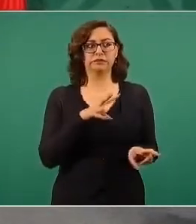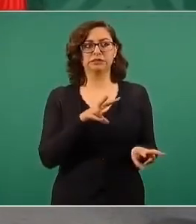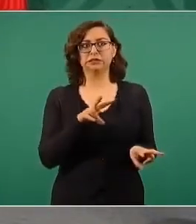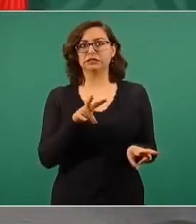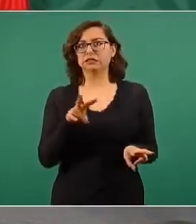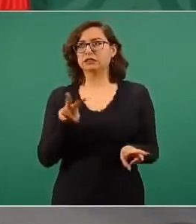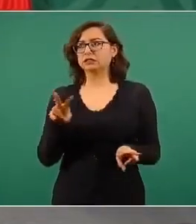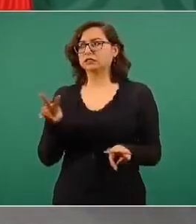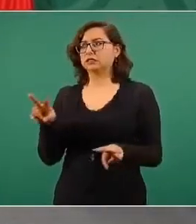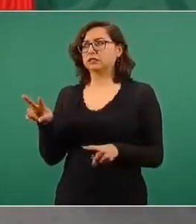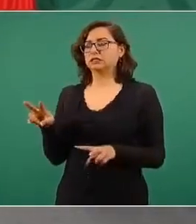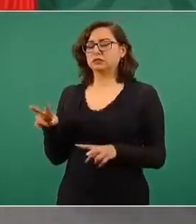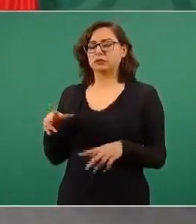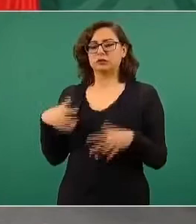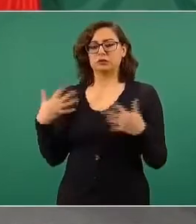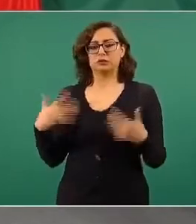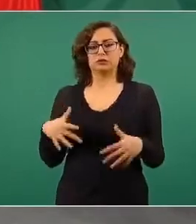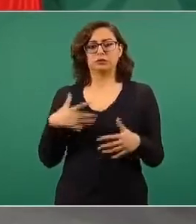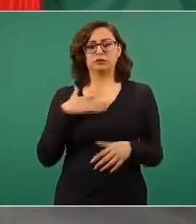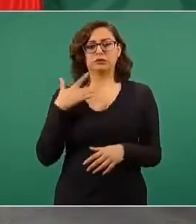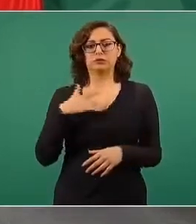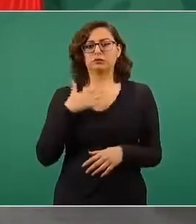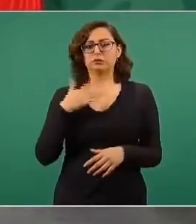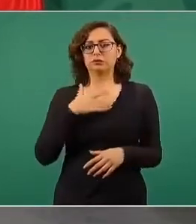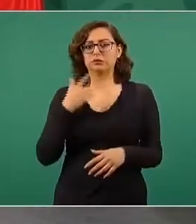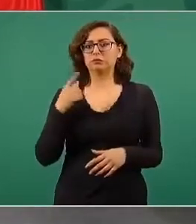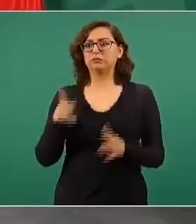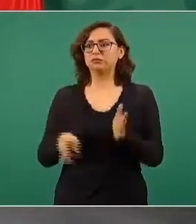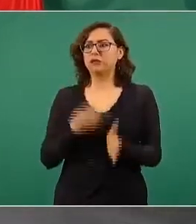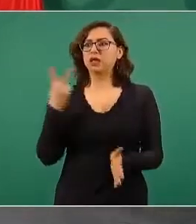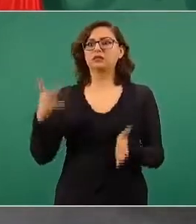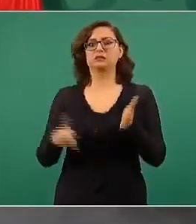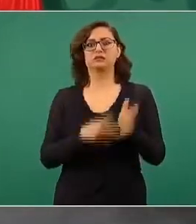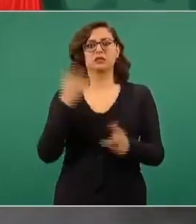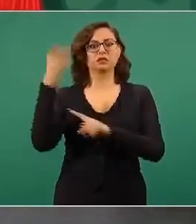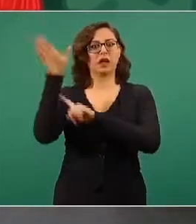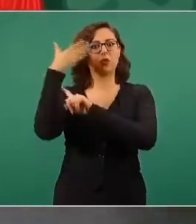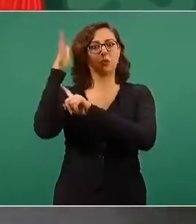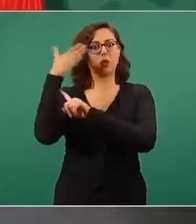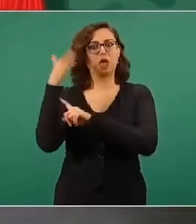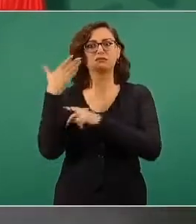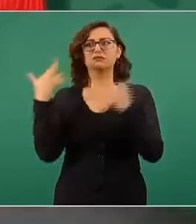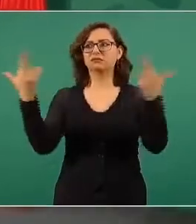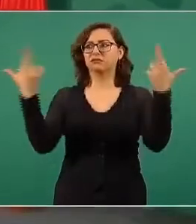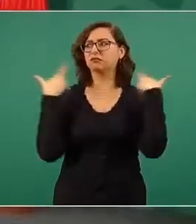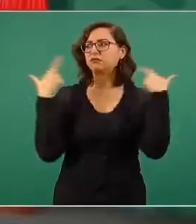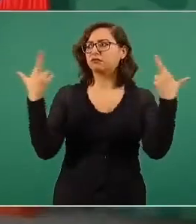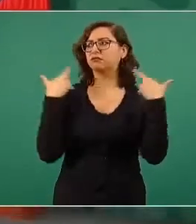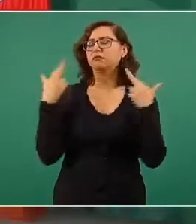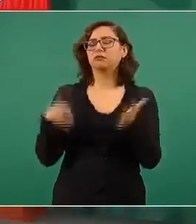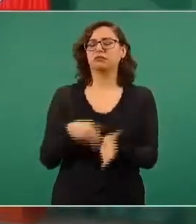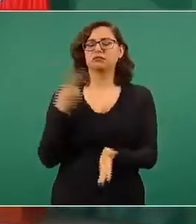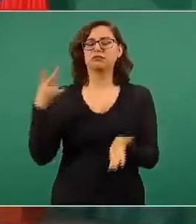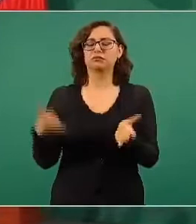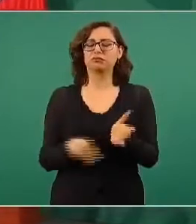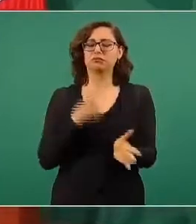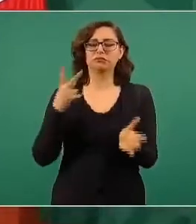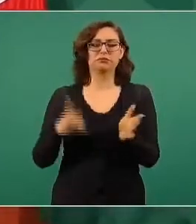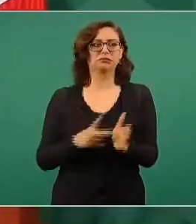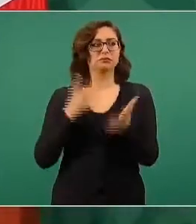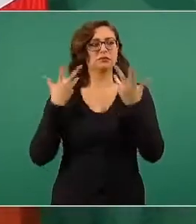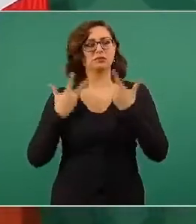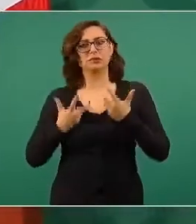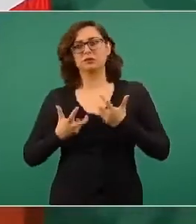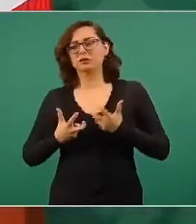los sonidos de las ambulancias y así estaba en distintos